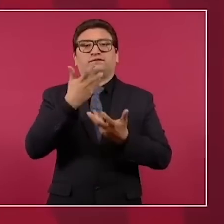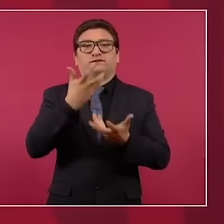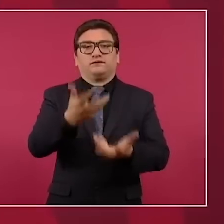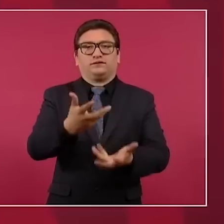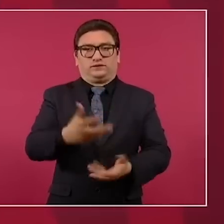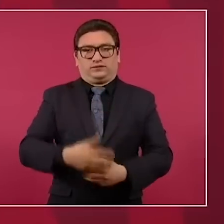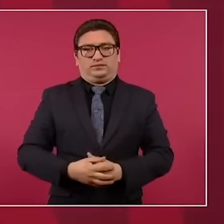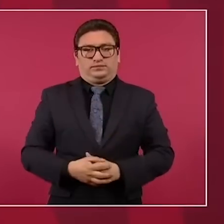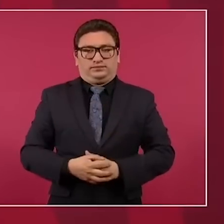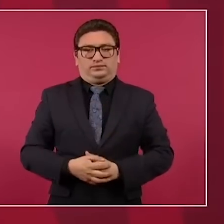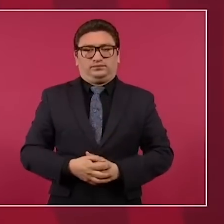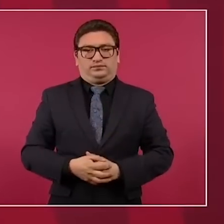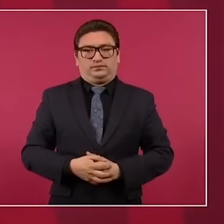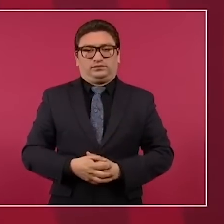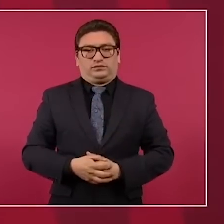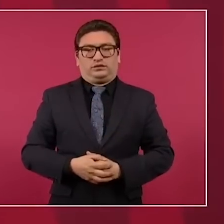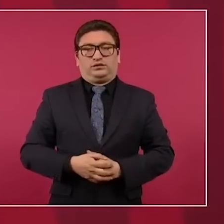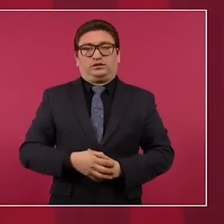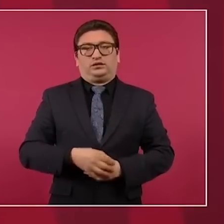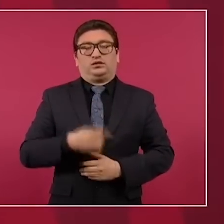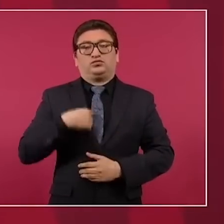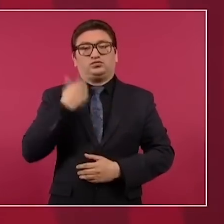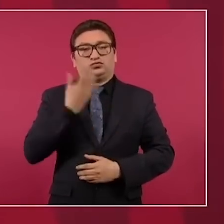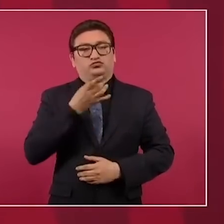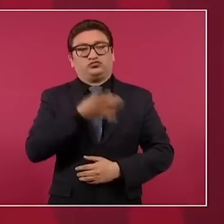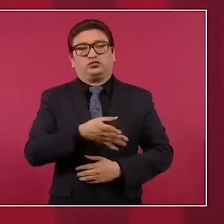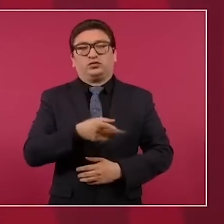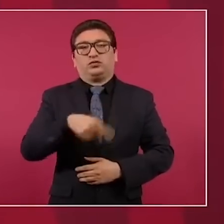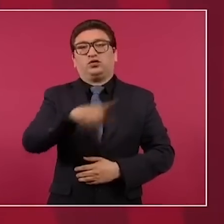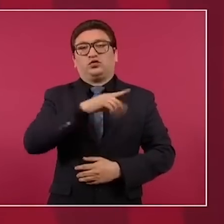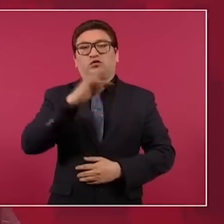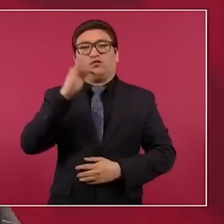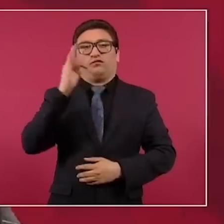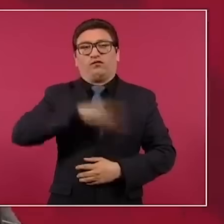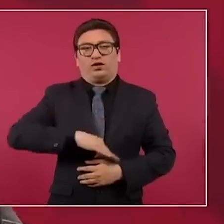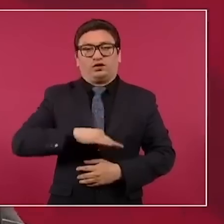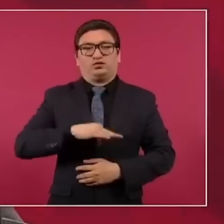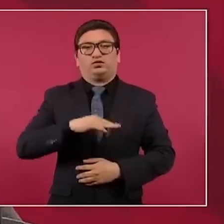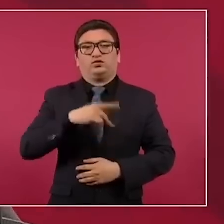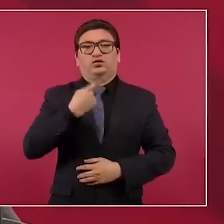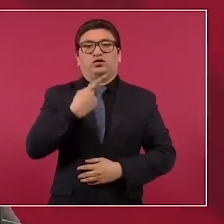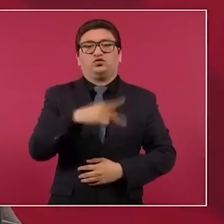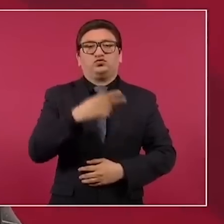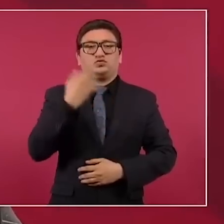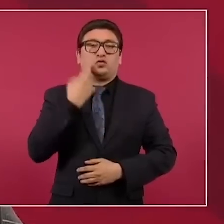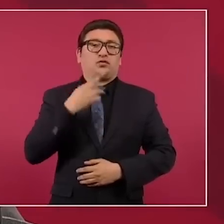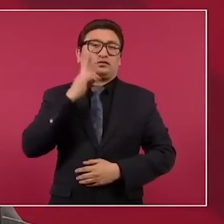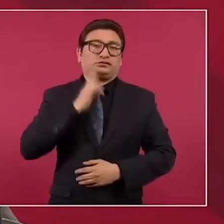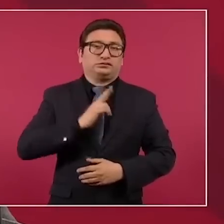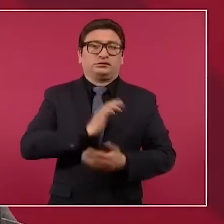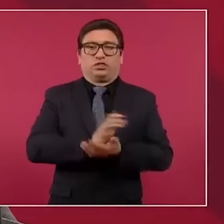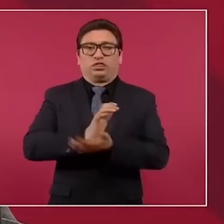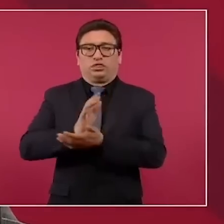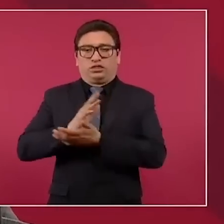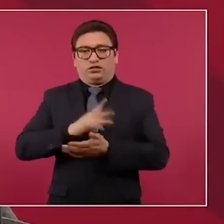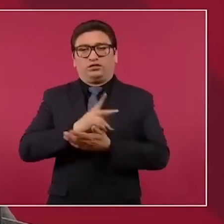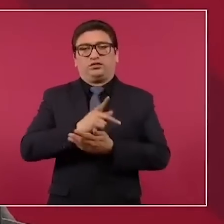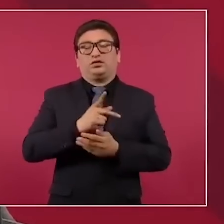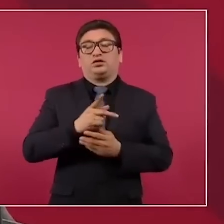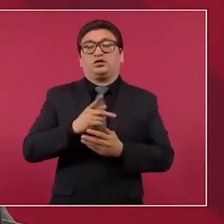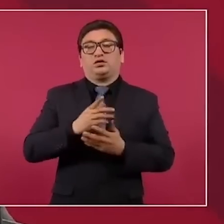ganarle a la falsedad, ganarle al racismo, ganarle al